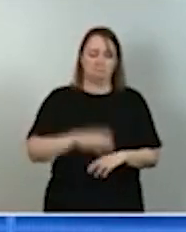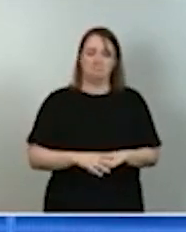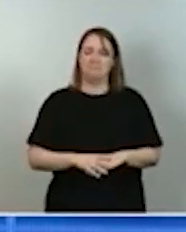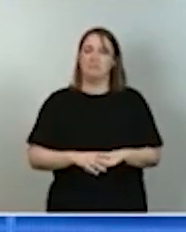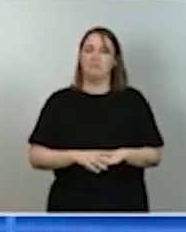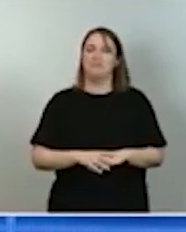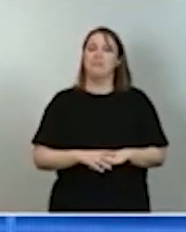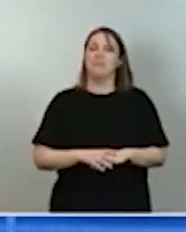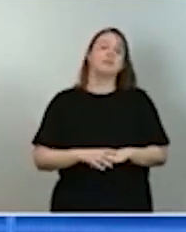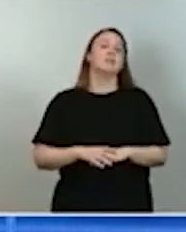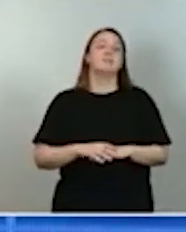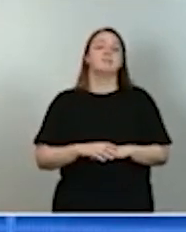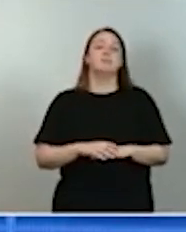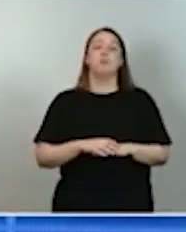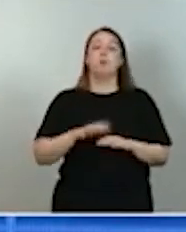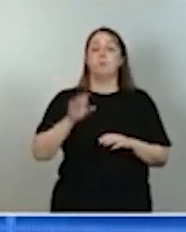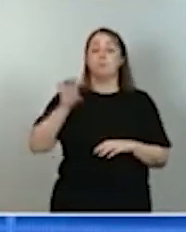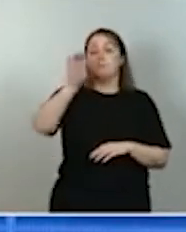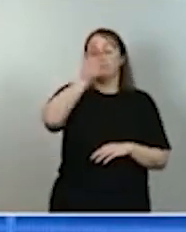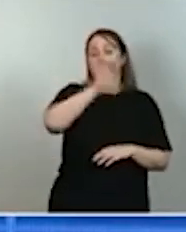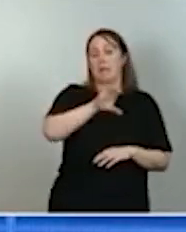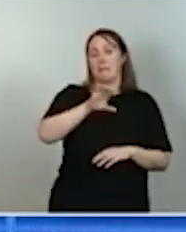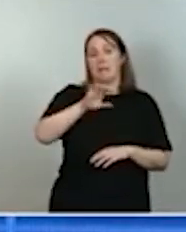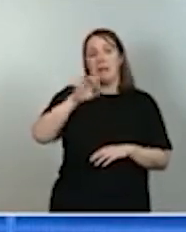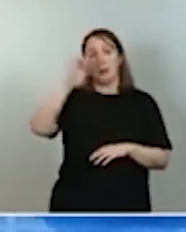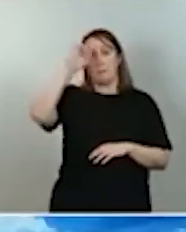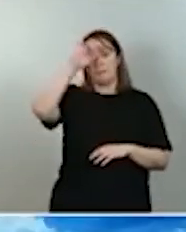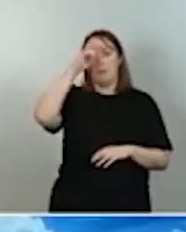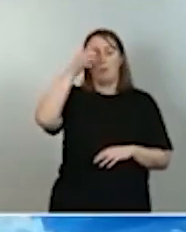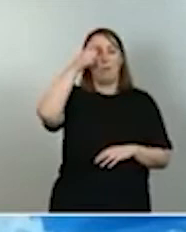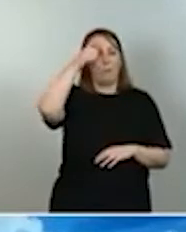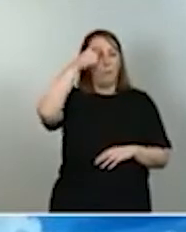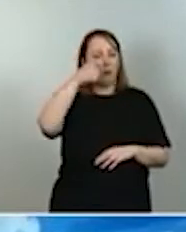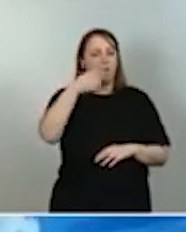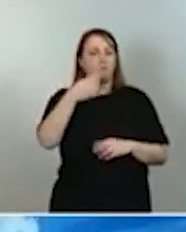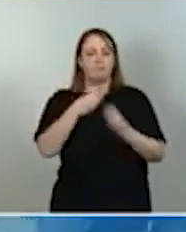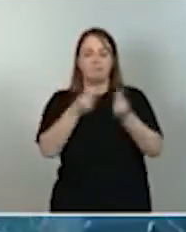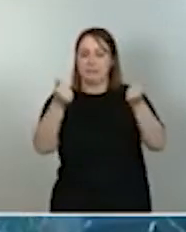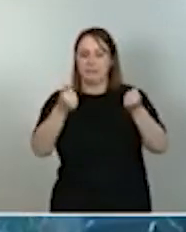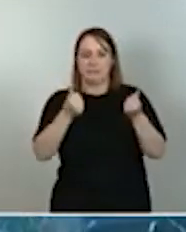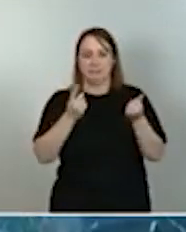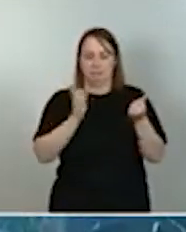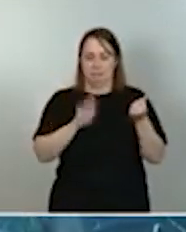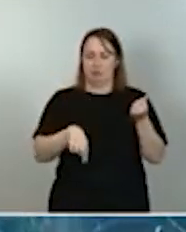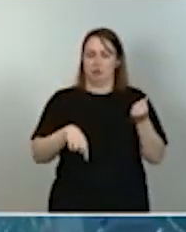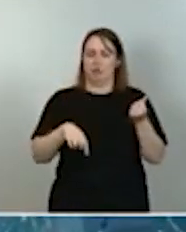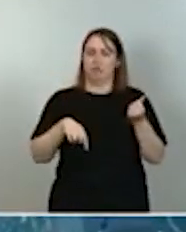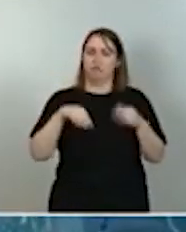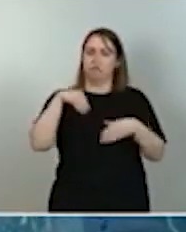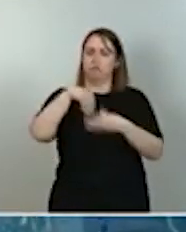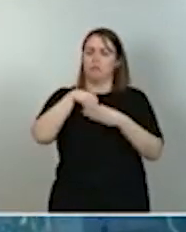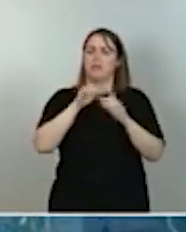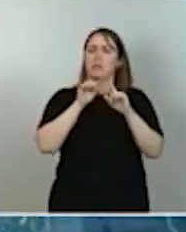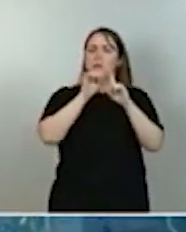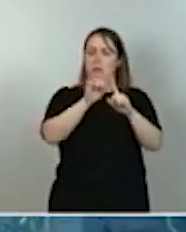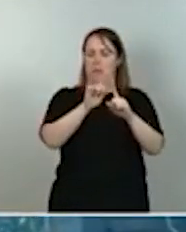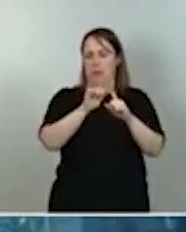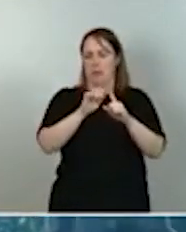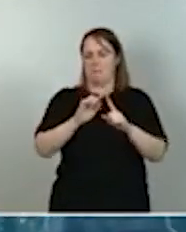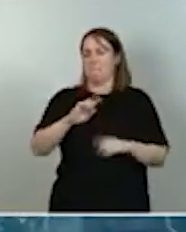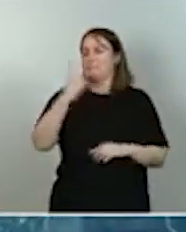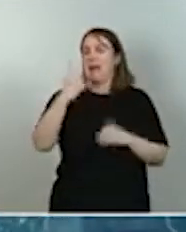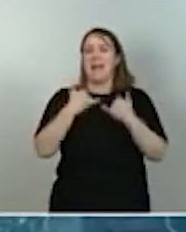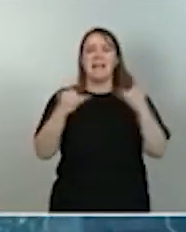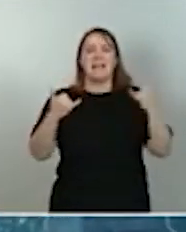lucha contra la despoblación, decía, están presentes en los diez ejes tractores que representa una primera línea de inversión